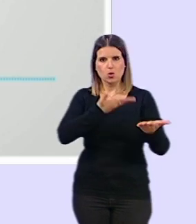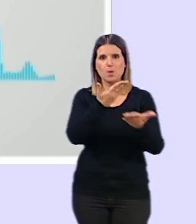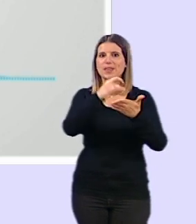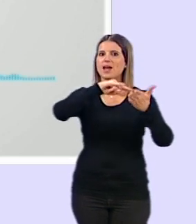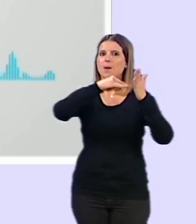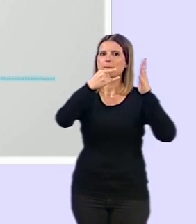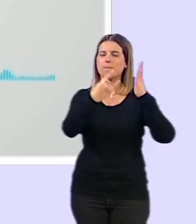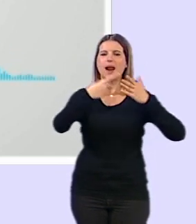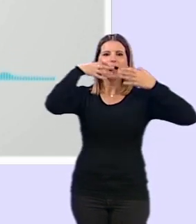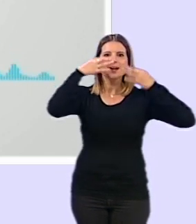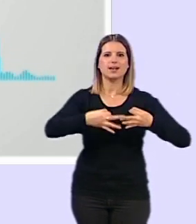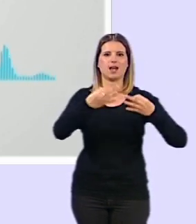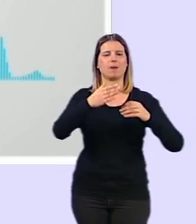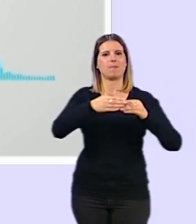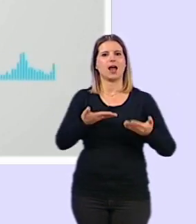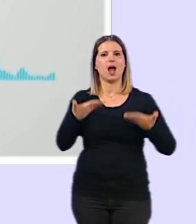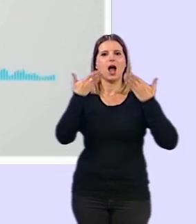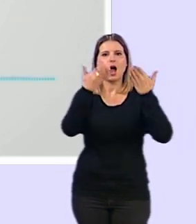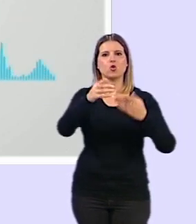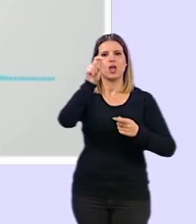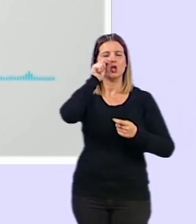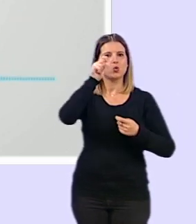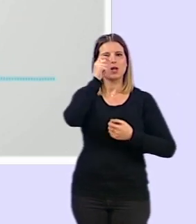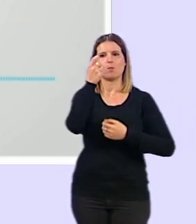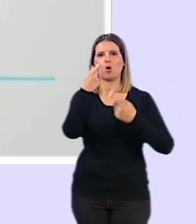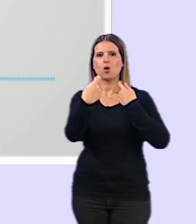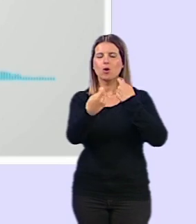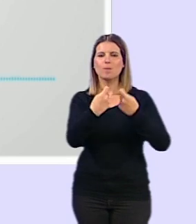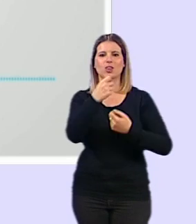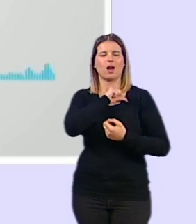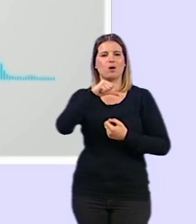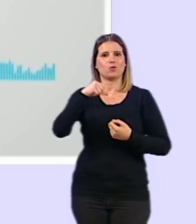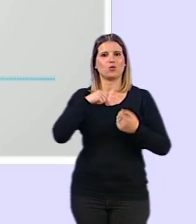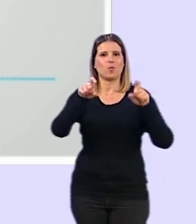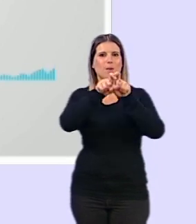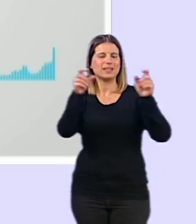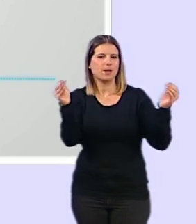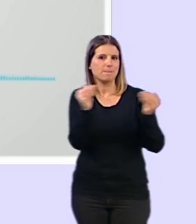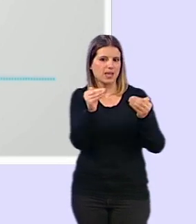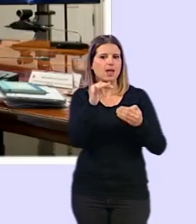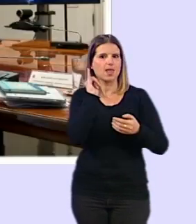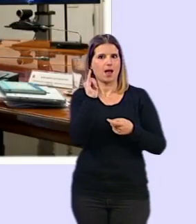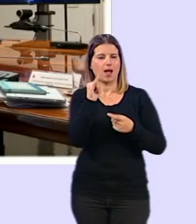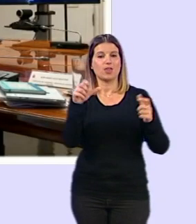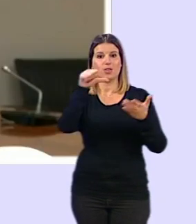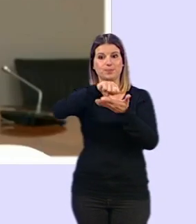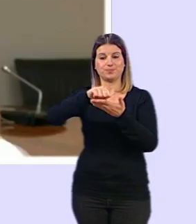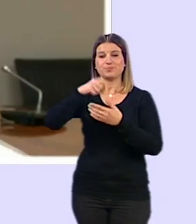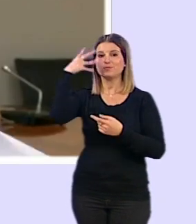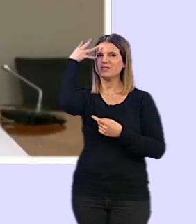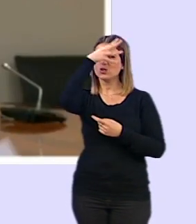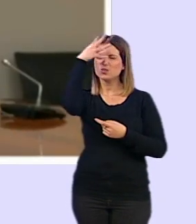reales de ayuda al turismo, al comercio, a los autónomos y a las pymes que están en nuestras ciudades. Luis Salvador